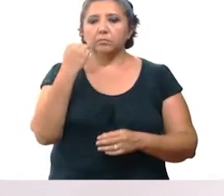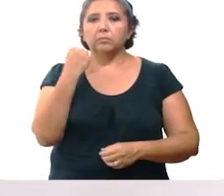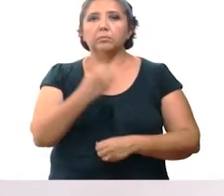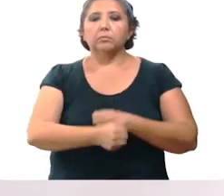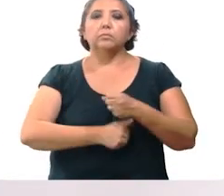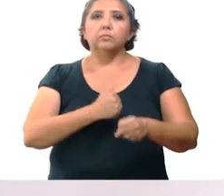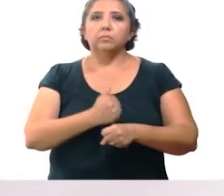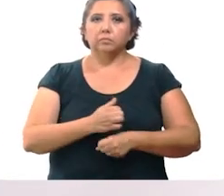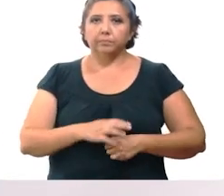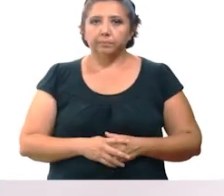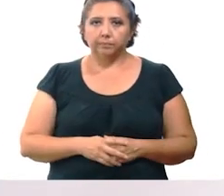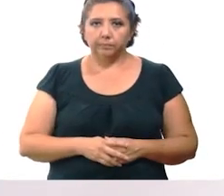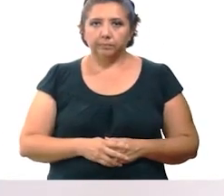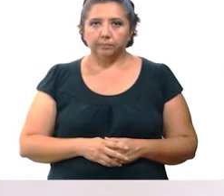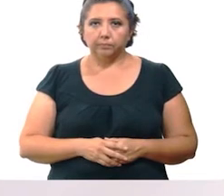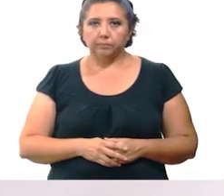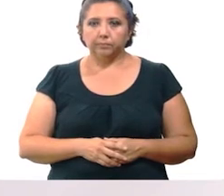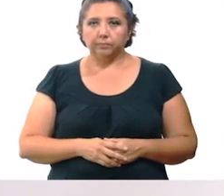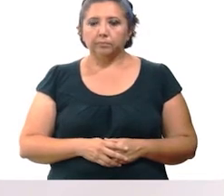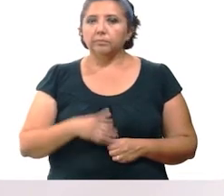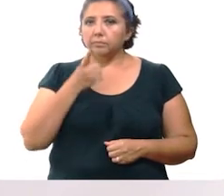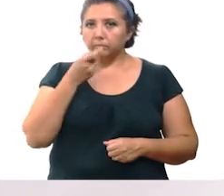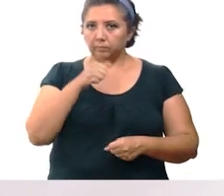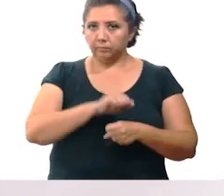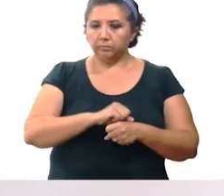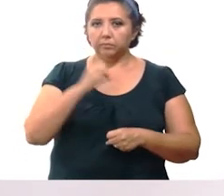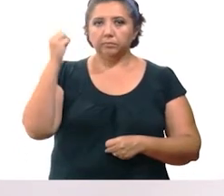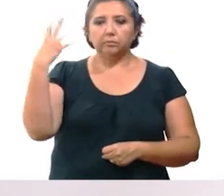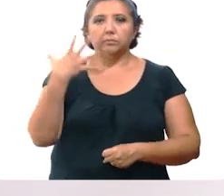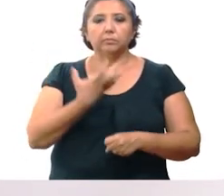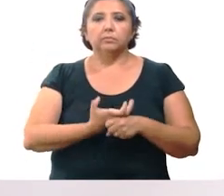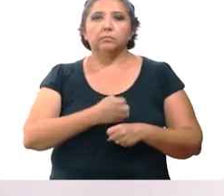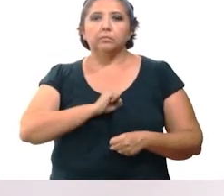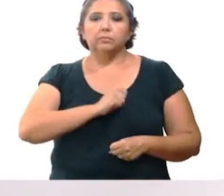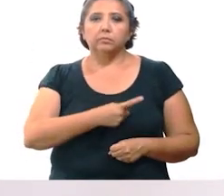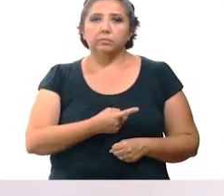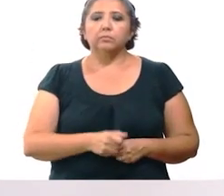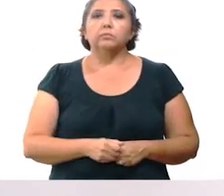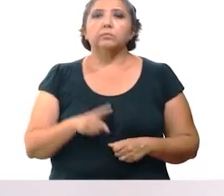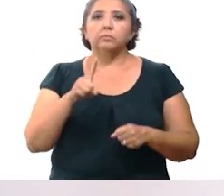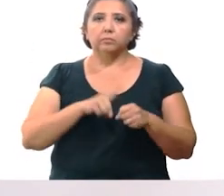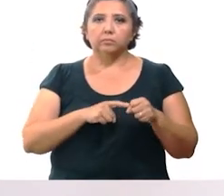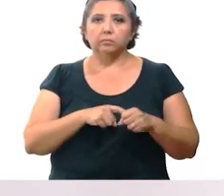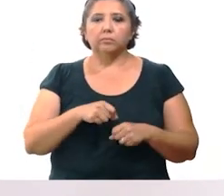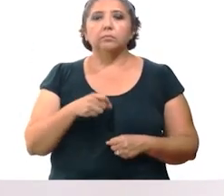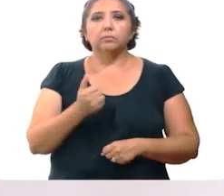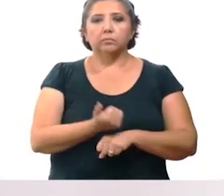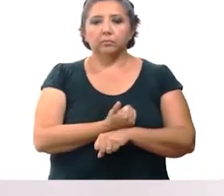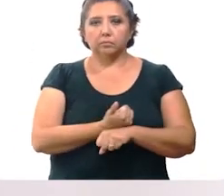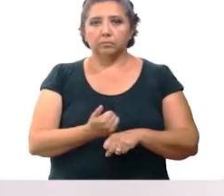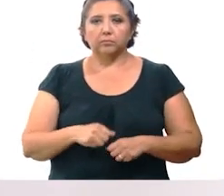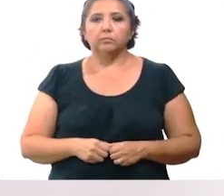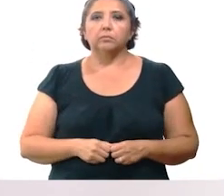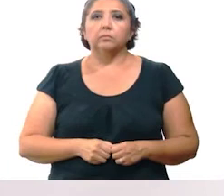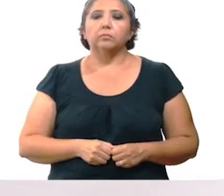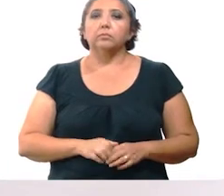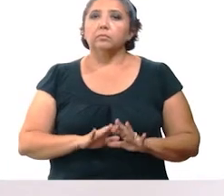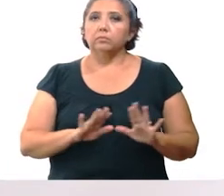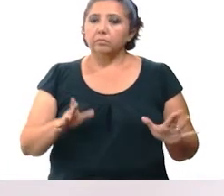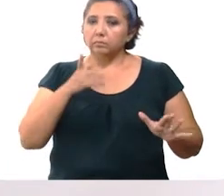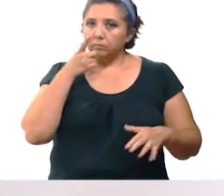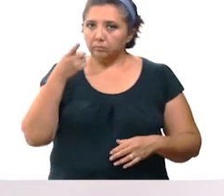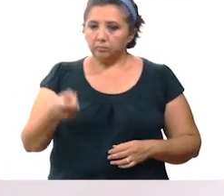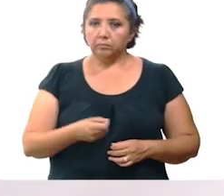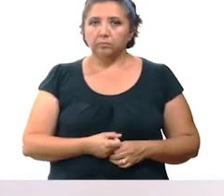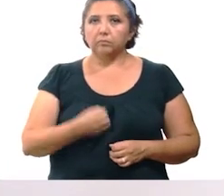mes a 99 años. Los indicadores semanales del semáforo estatal de salud marcan color amarillo. Como